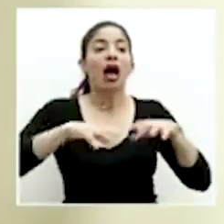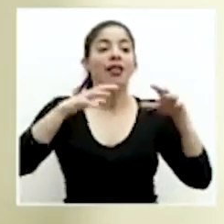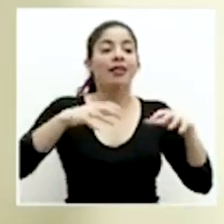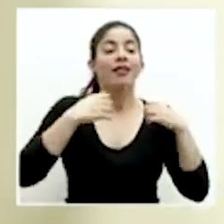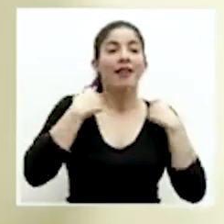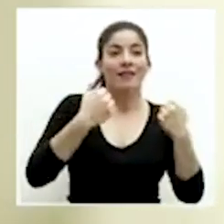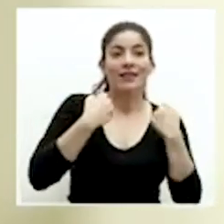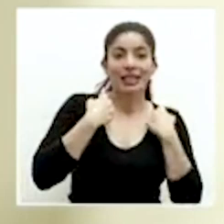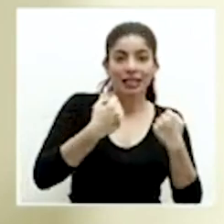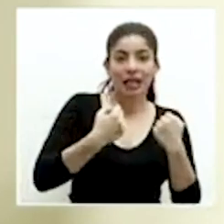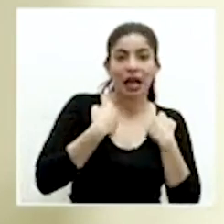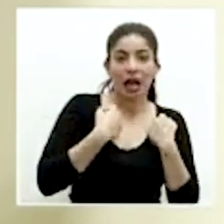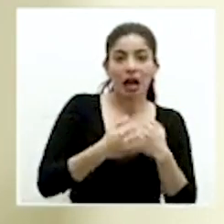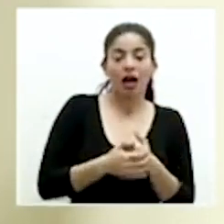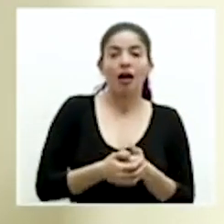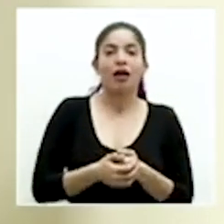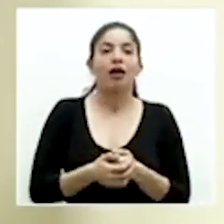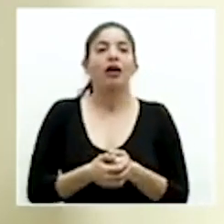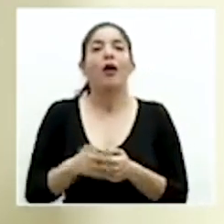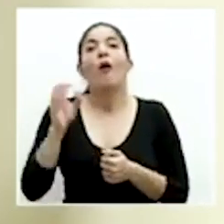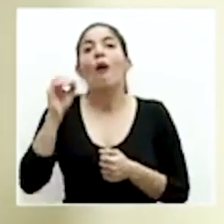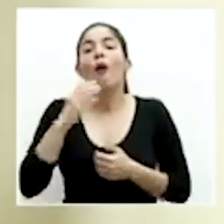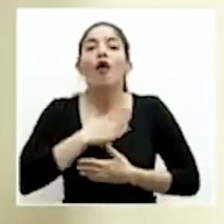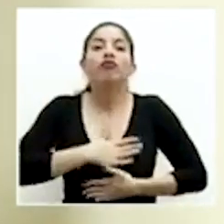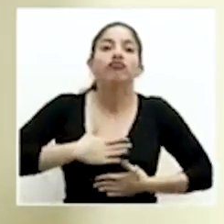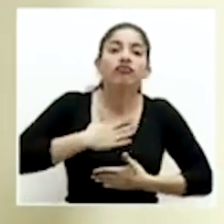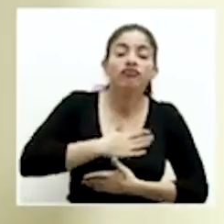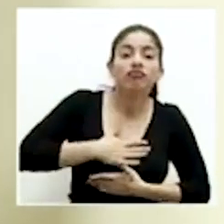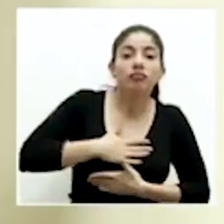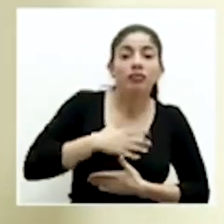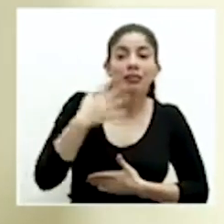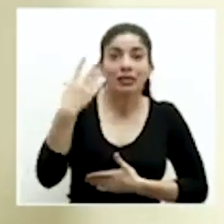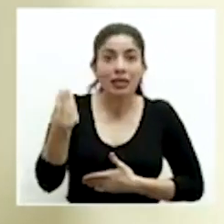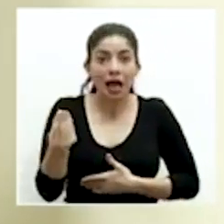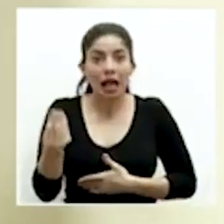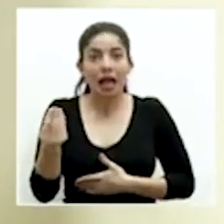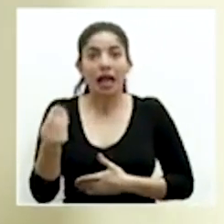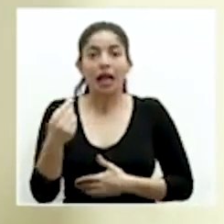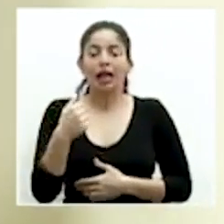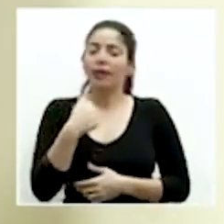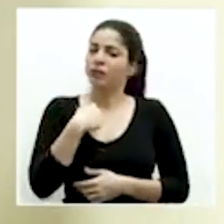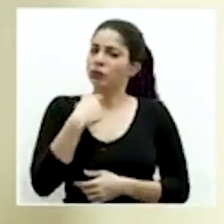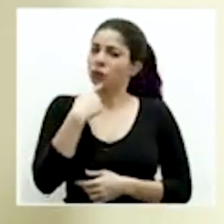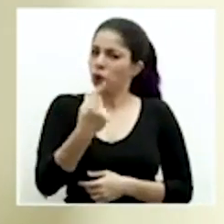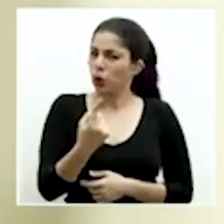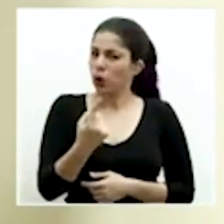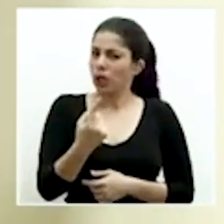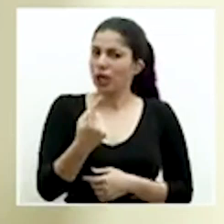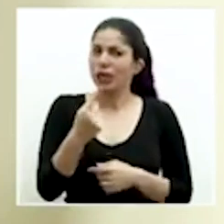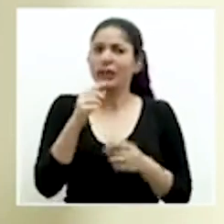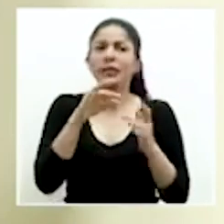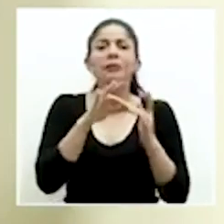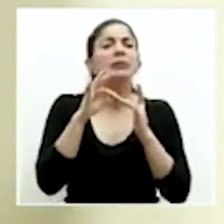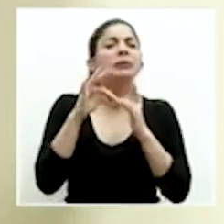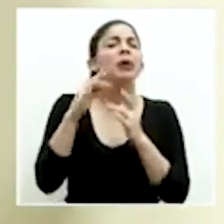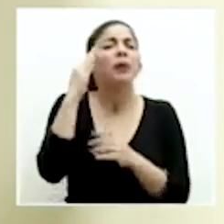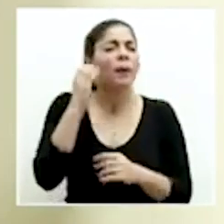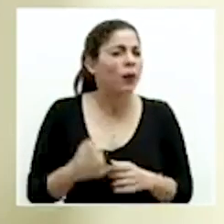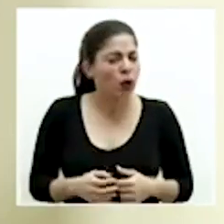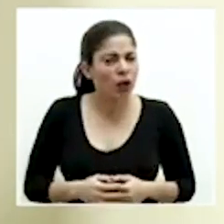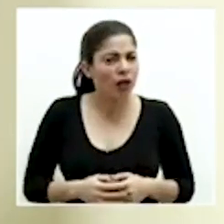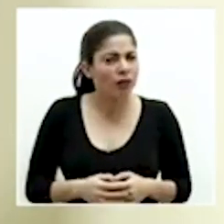o recreativa. Y lo digo específicamente porque